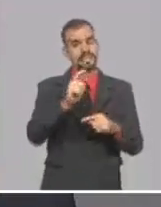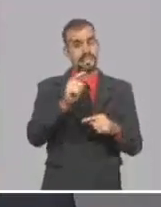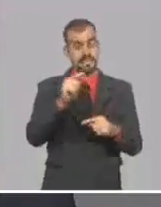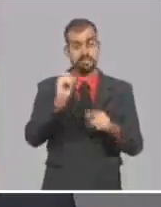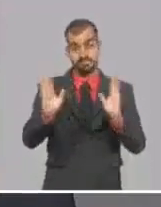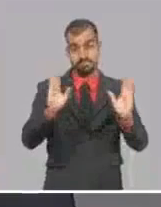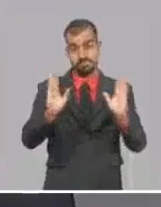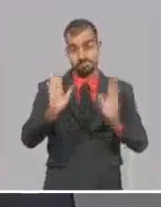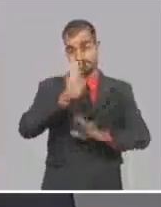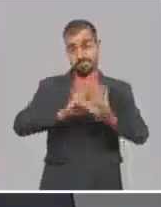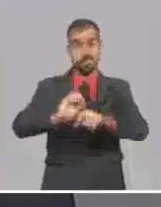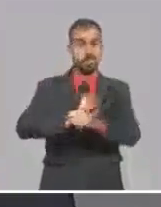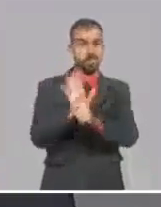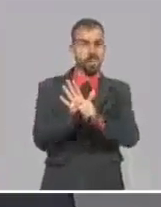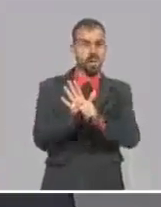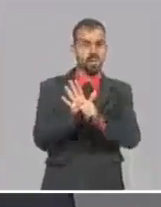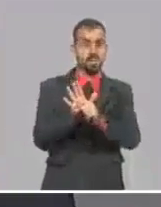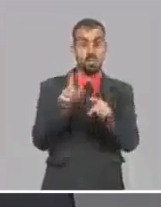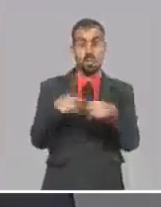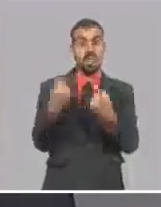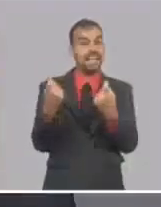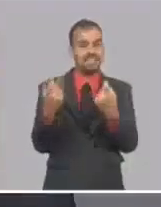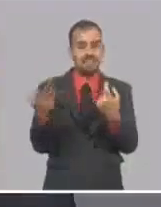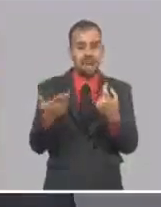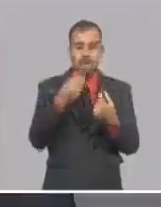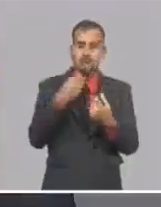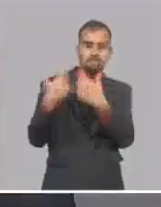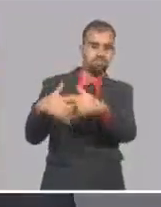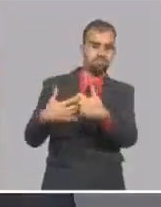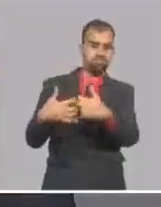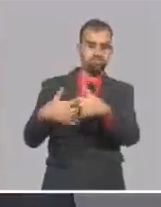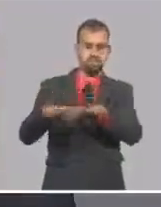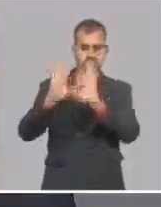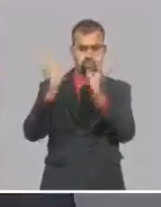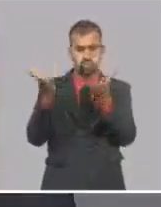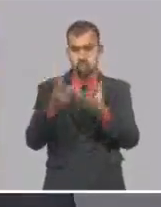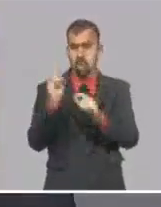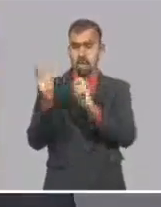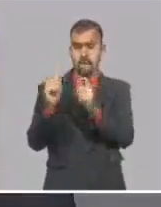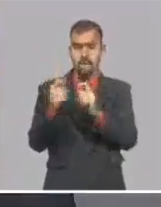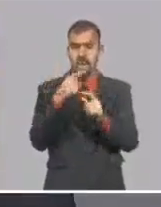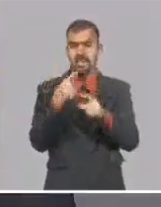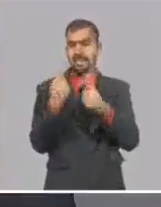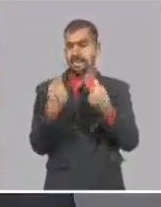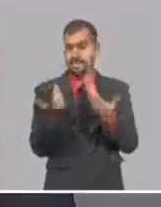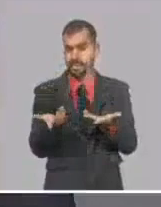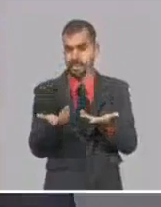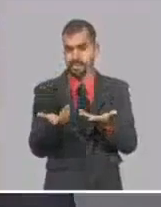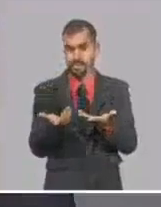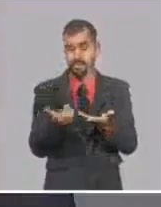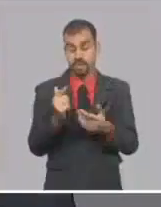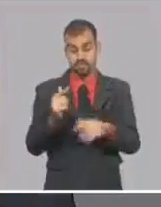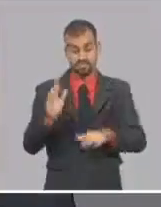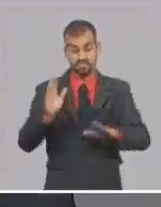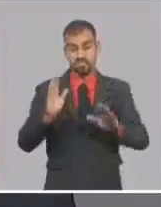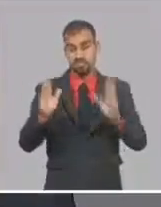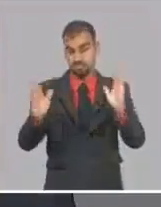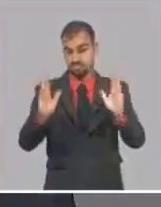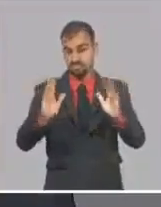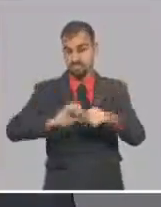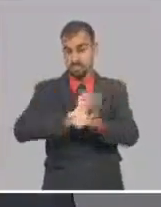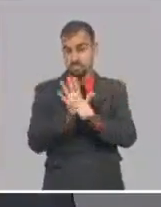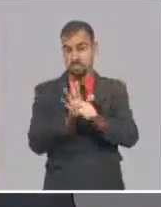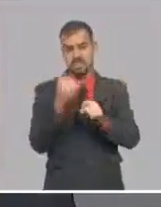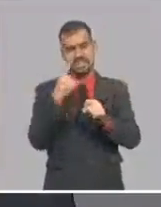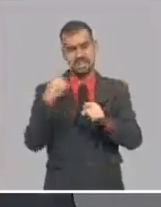en los tiempos de COVID... Quiere decir todo lo que hace falta traer para la producción. Todo lo que hace falta traer que en los tiempos de COVID se demora mucho más por la